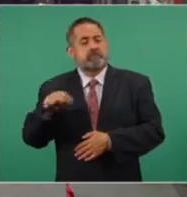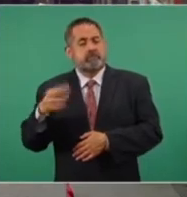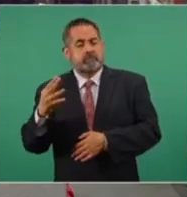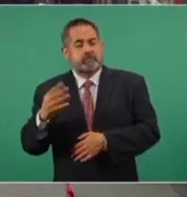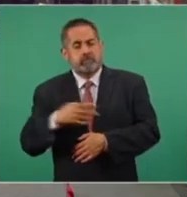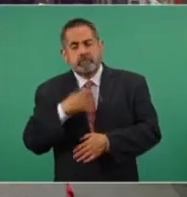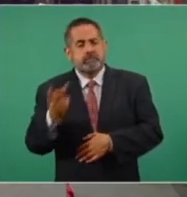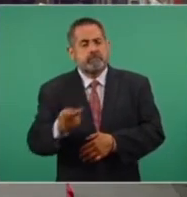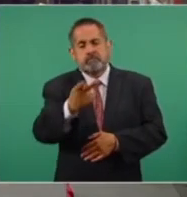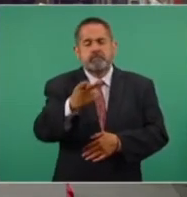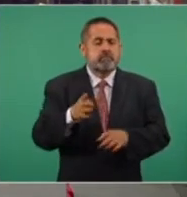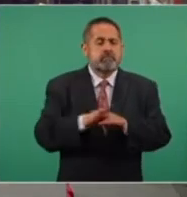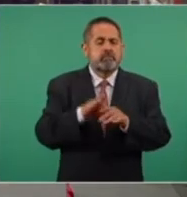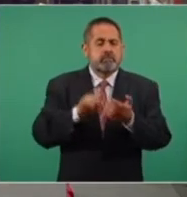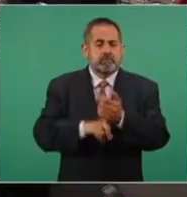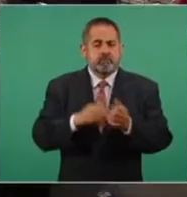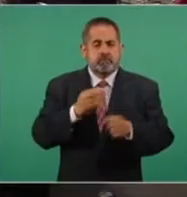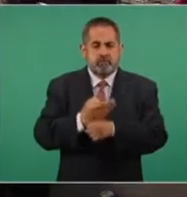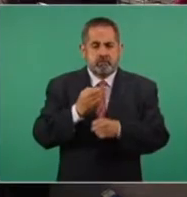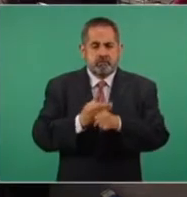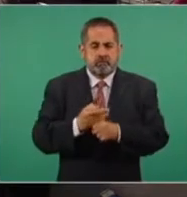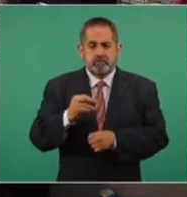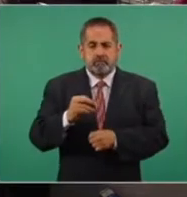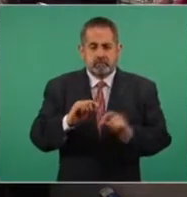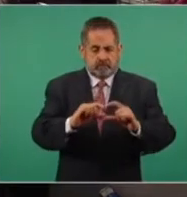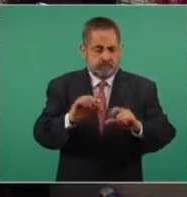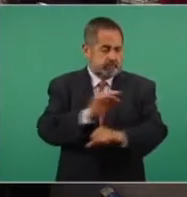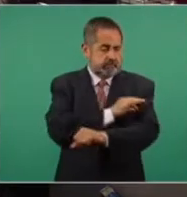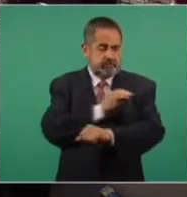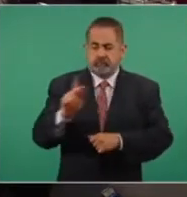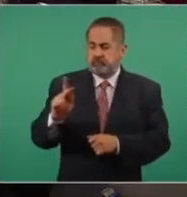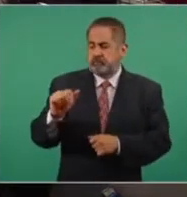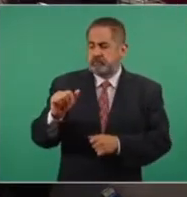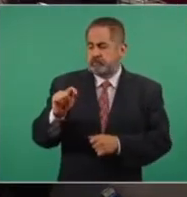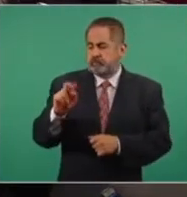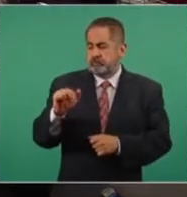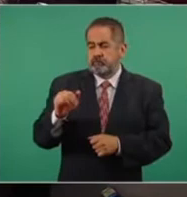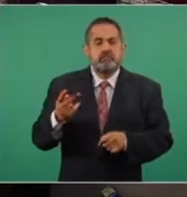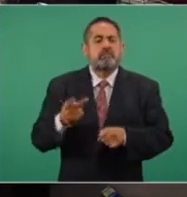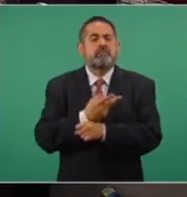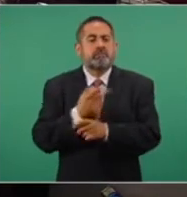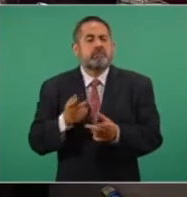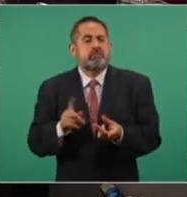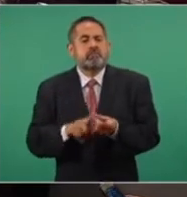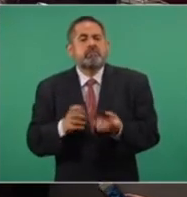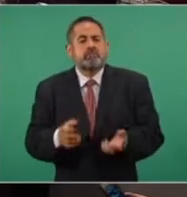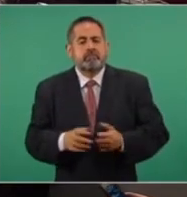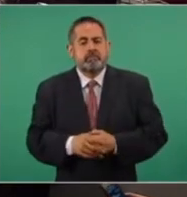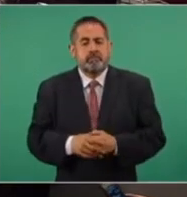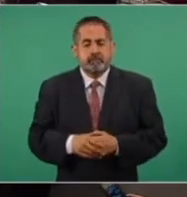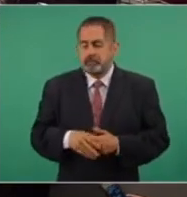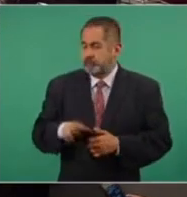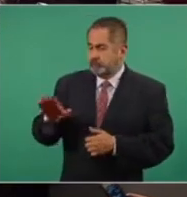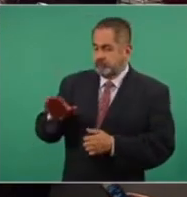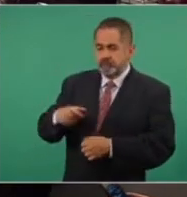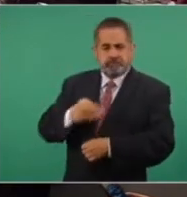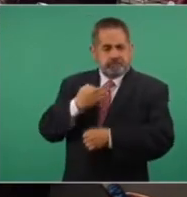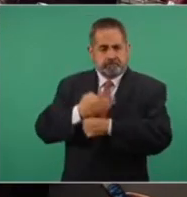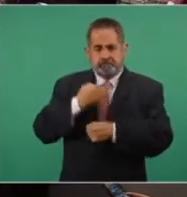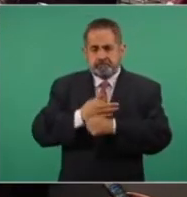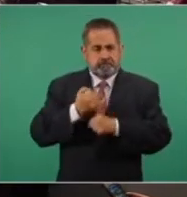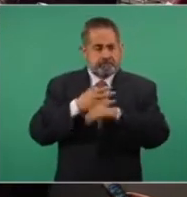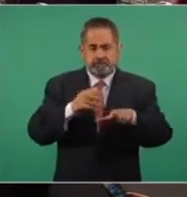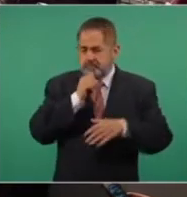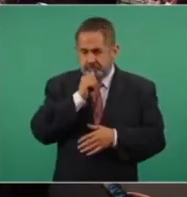¿Cuál es el estatus de la vacuna patria en estos momentos? No tenemos información, se